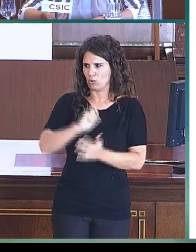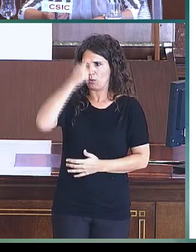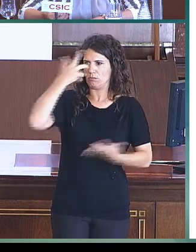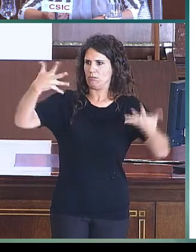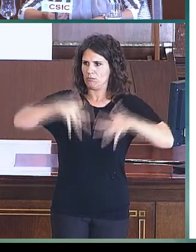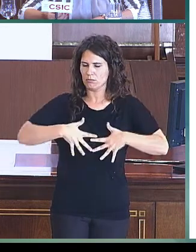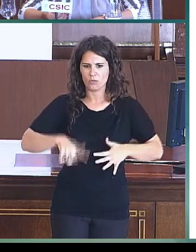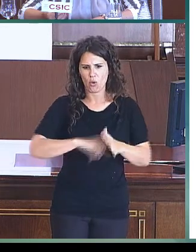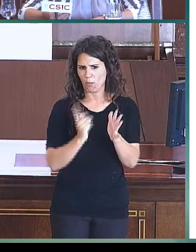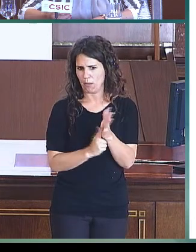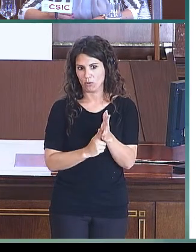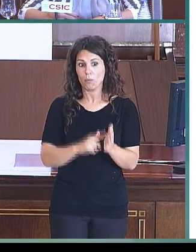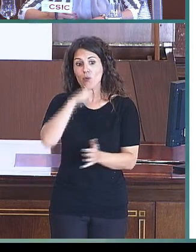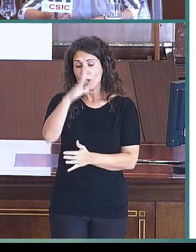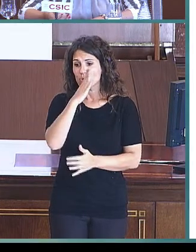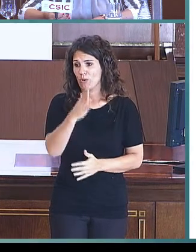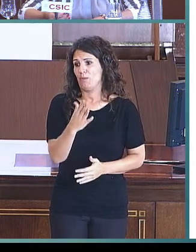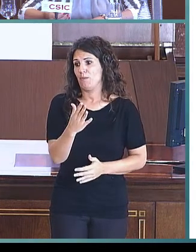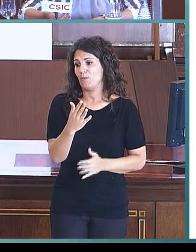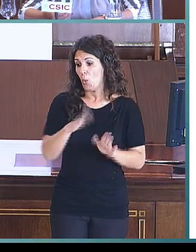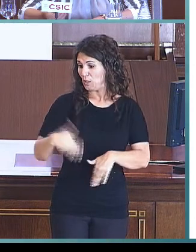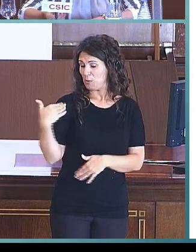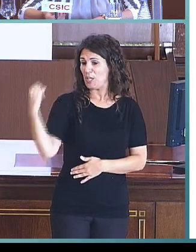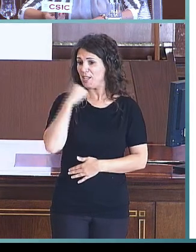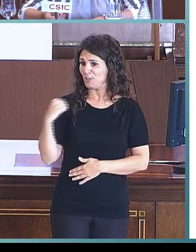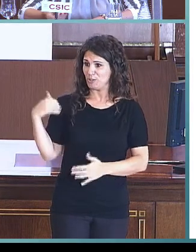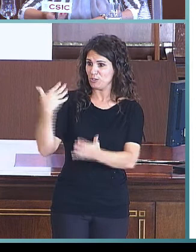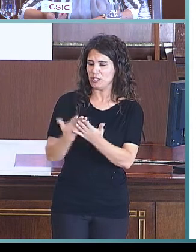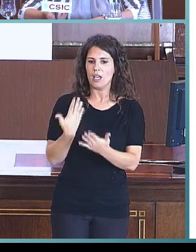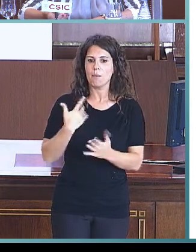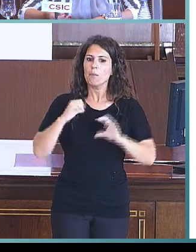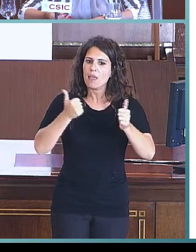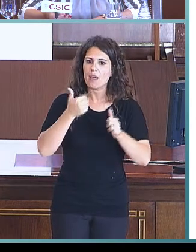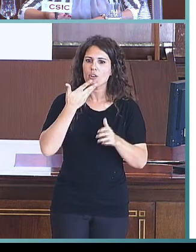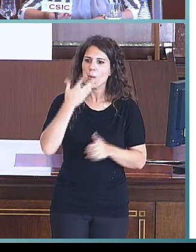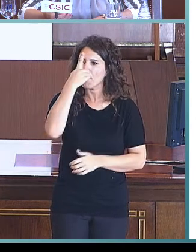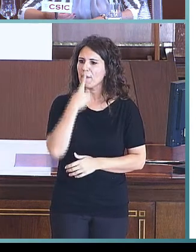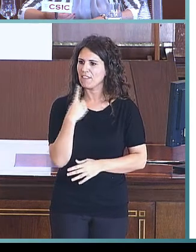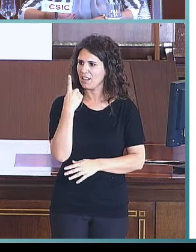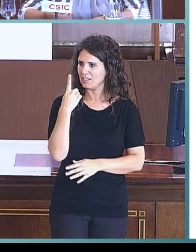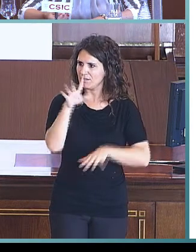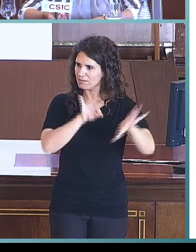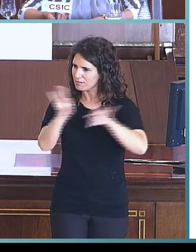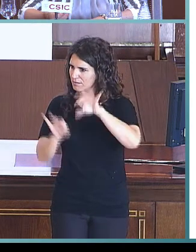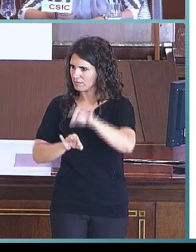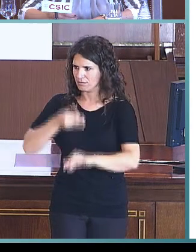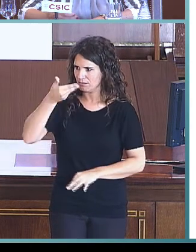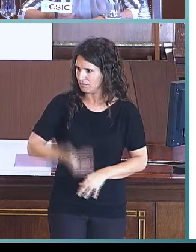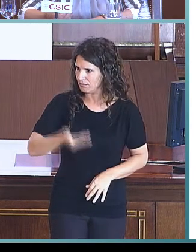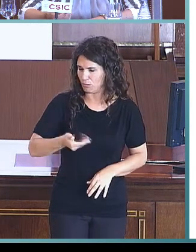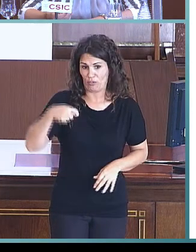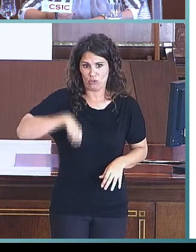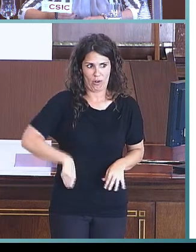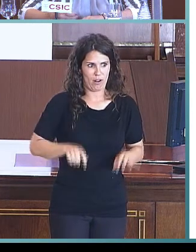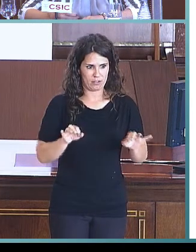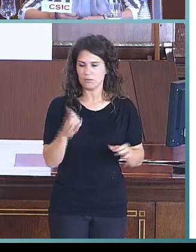incorporando a lo largo de estos años una serie de figuras fundamentales, figuras profesionales,